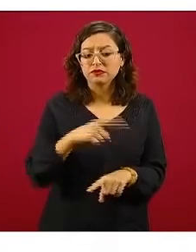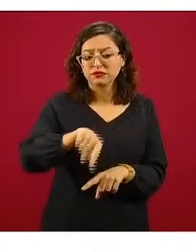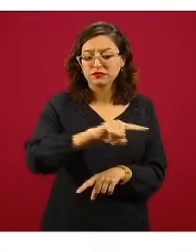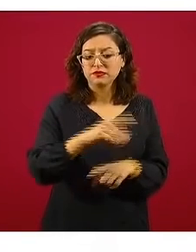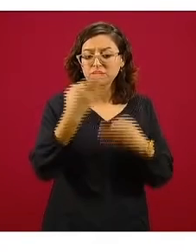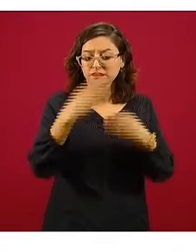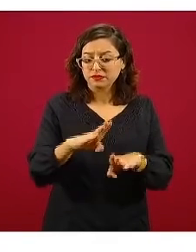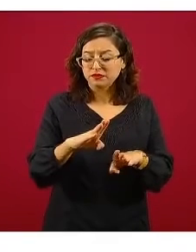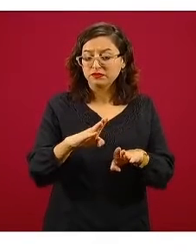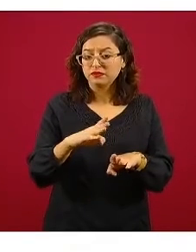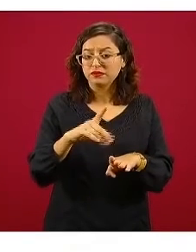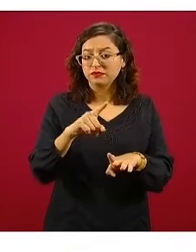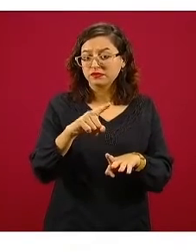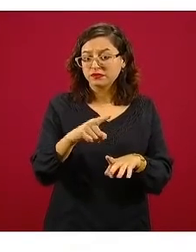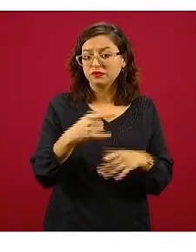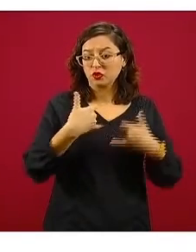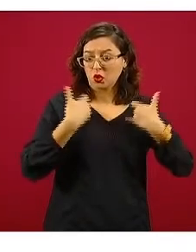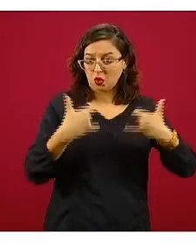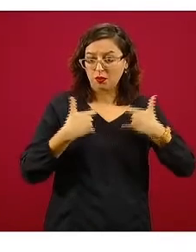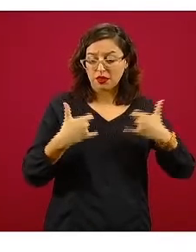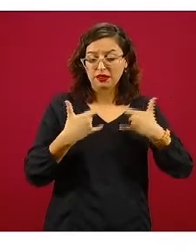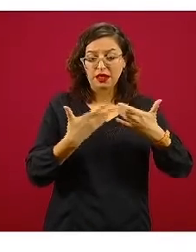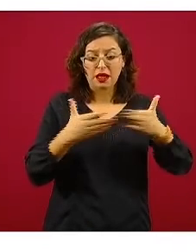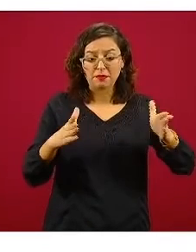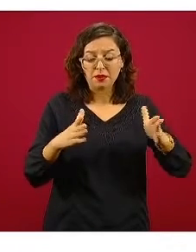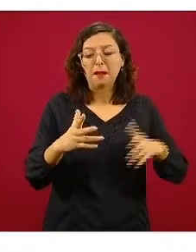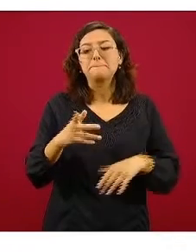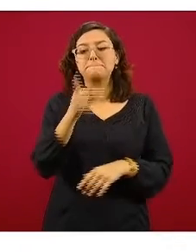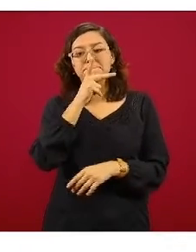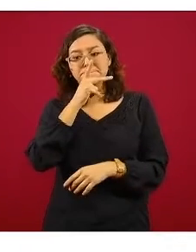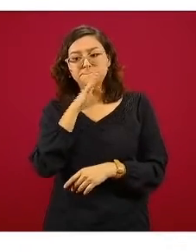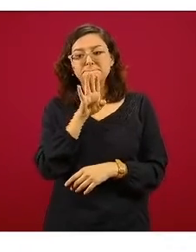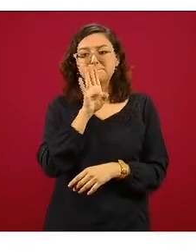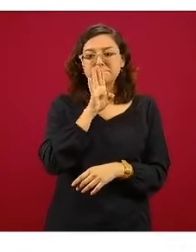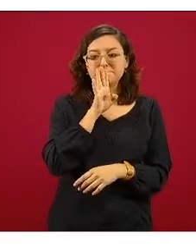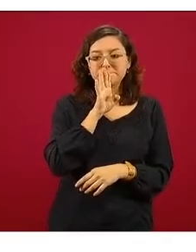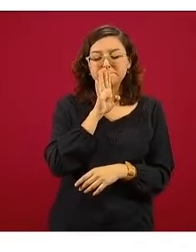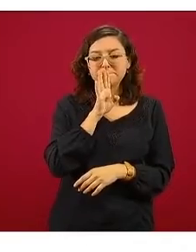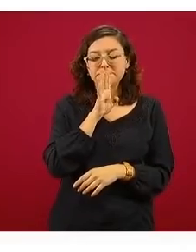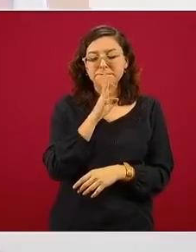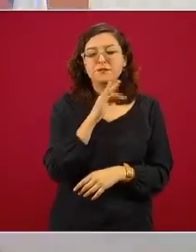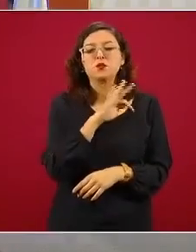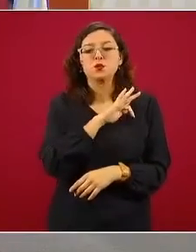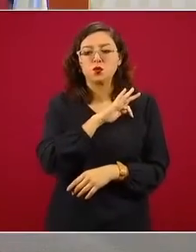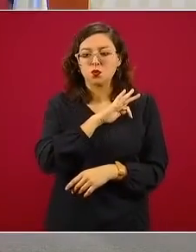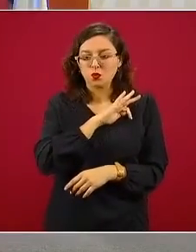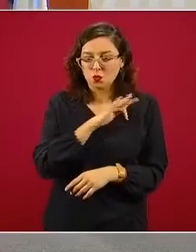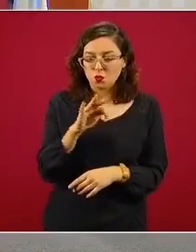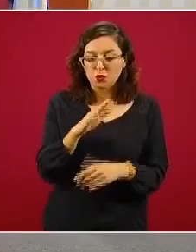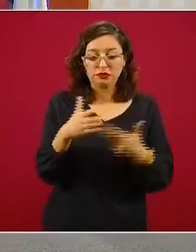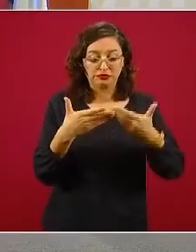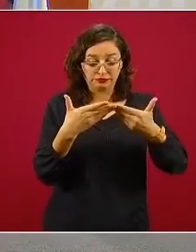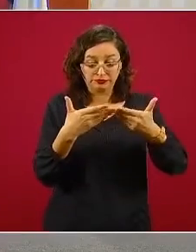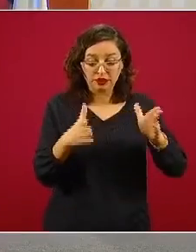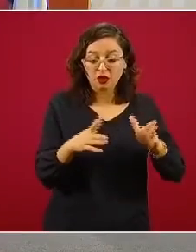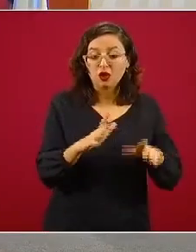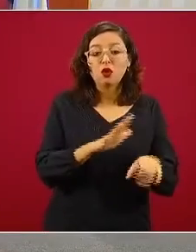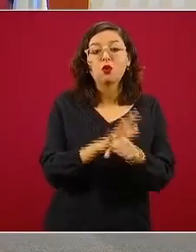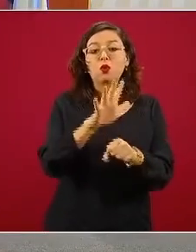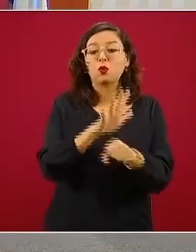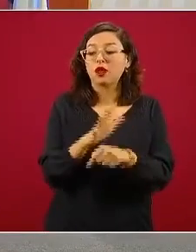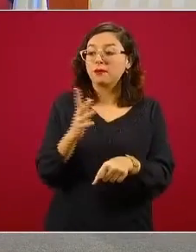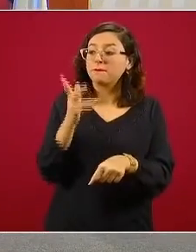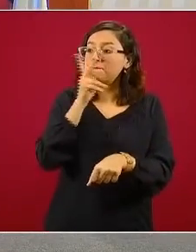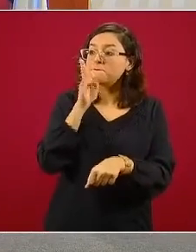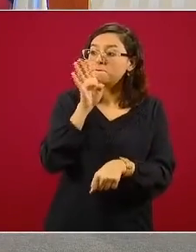aperturada directamente por los jóvenes, los padres pueden tener, una vez que el joven indique al momento de aperturarla, a cuál de los padres o de su